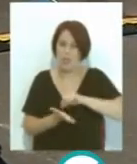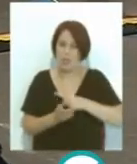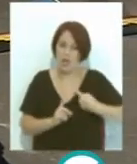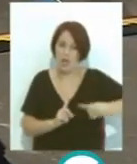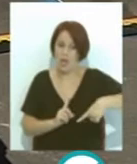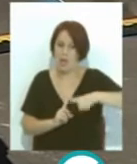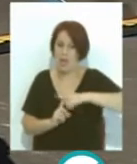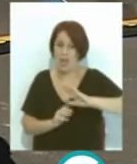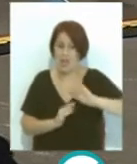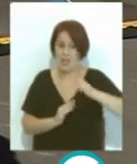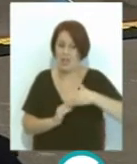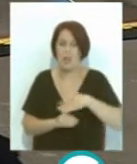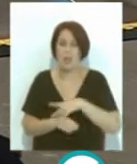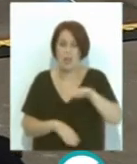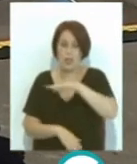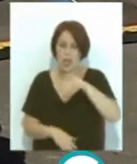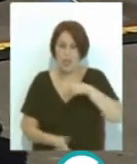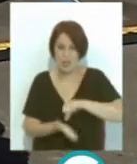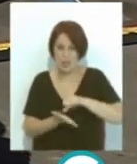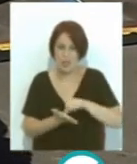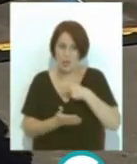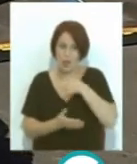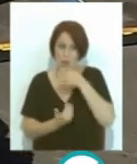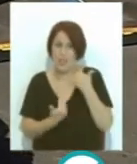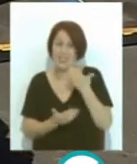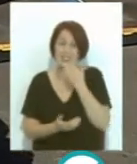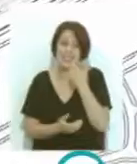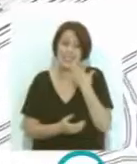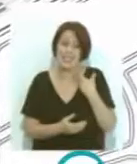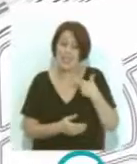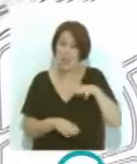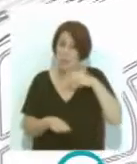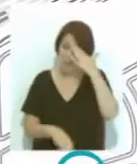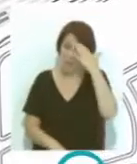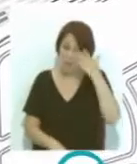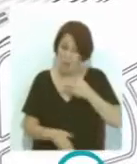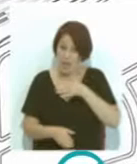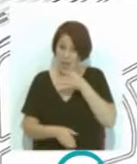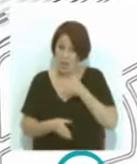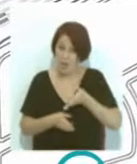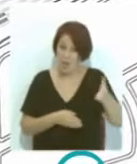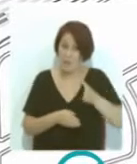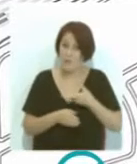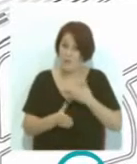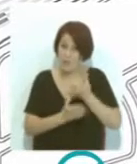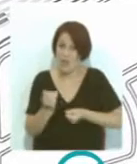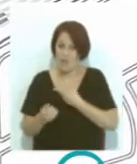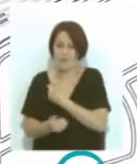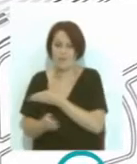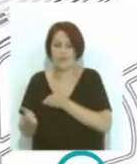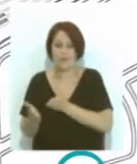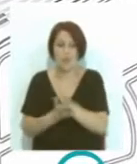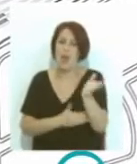garantiza el abastecimiento a la zona centro en caso de producirse algún fallo de las principales conducciones. Los trabajos